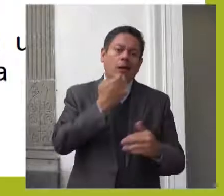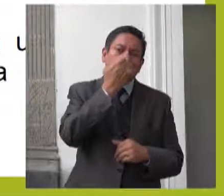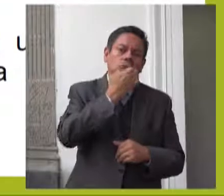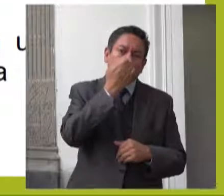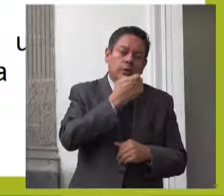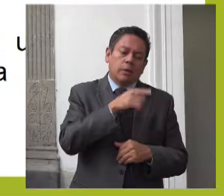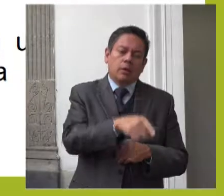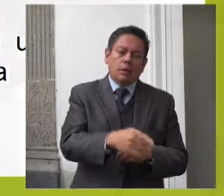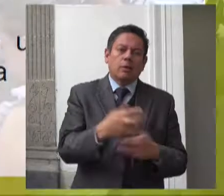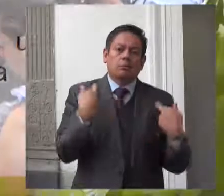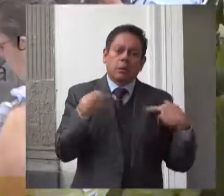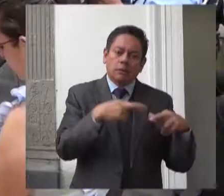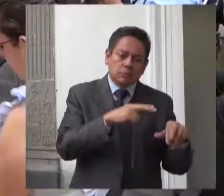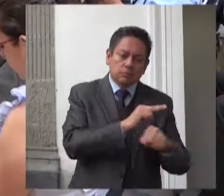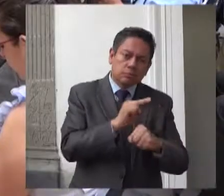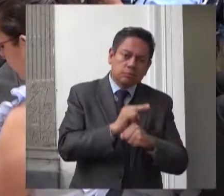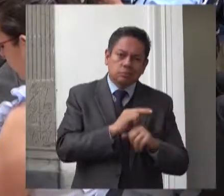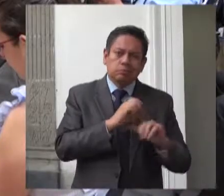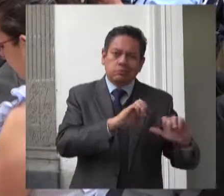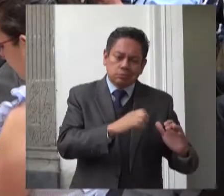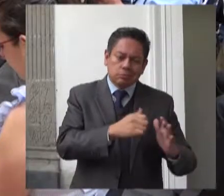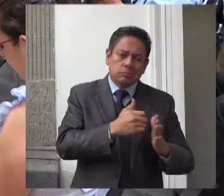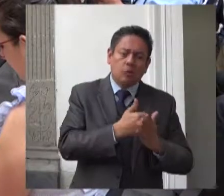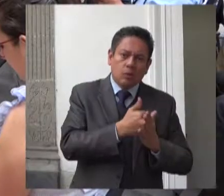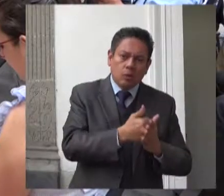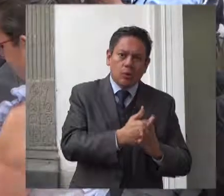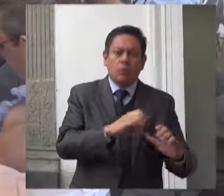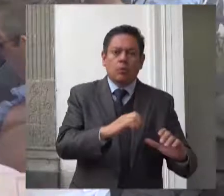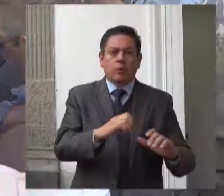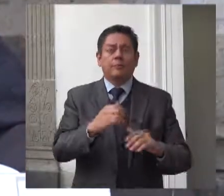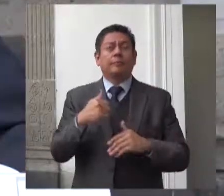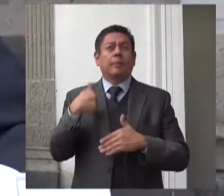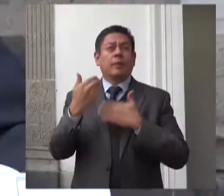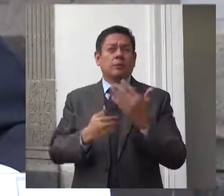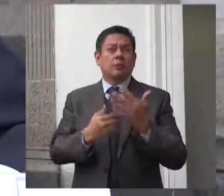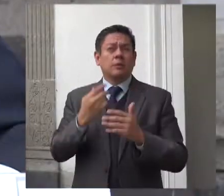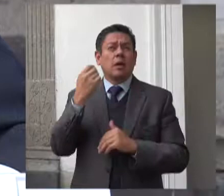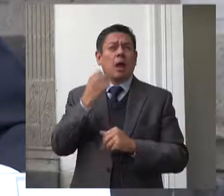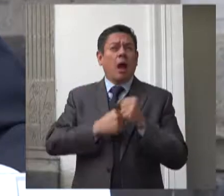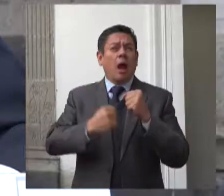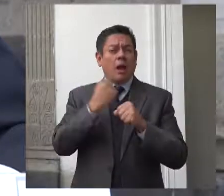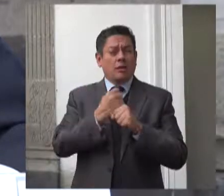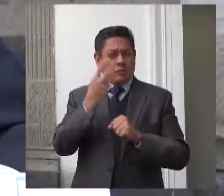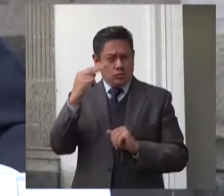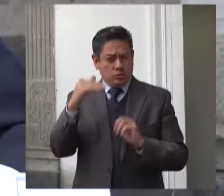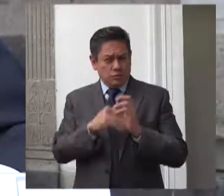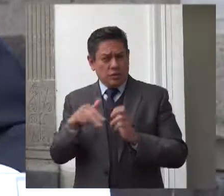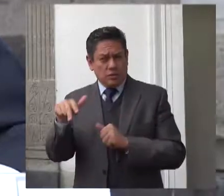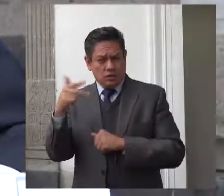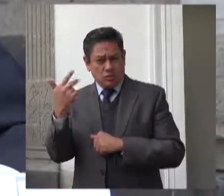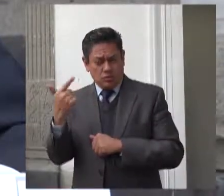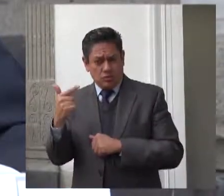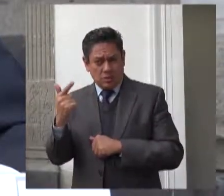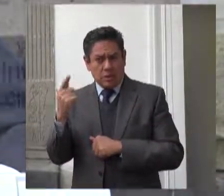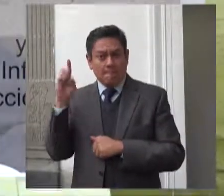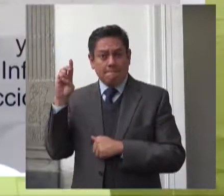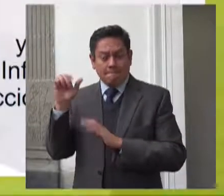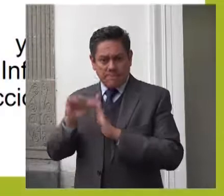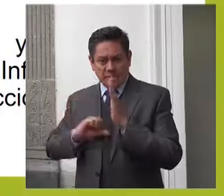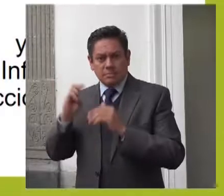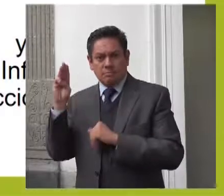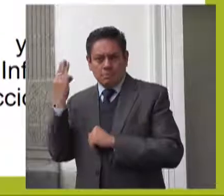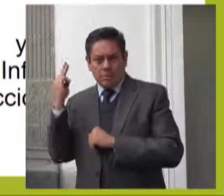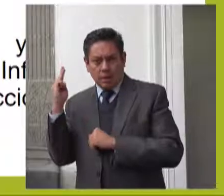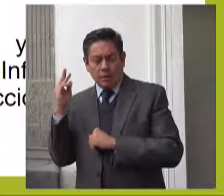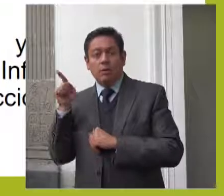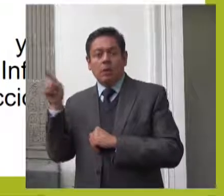tiempo en las estancias. En mayo de 2012, la Organización de las Naciones Unidas otorgó